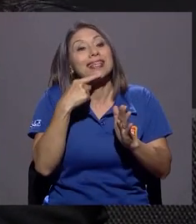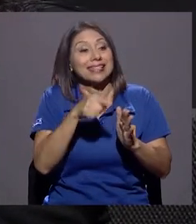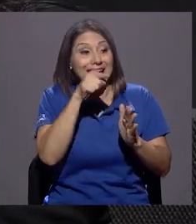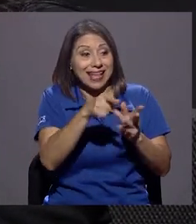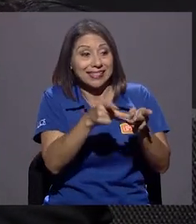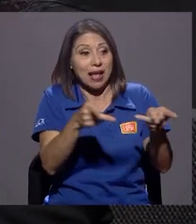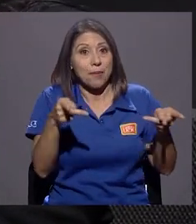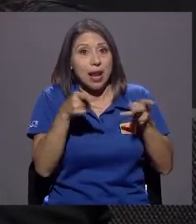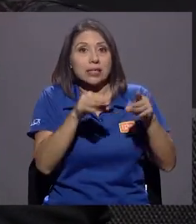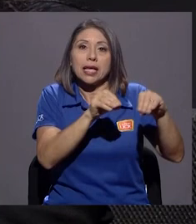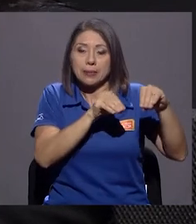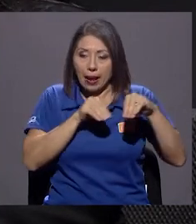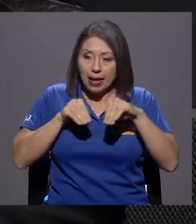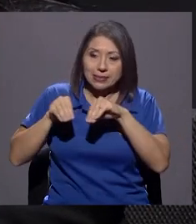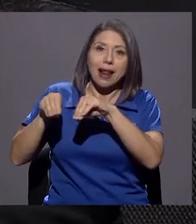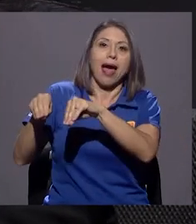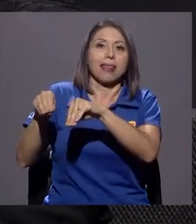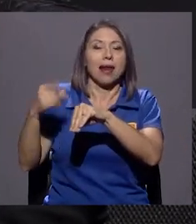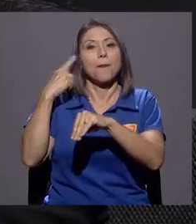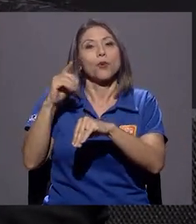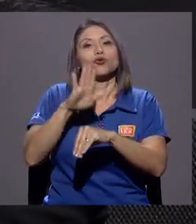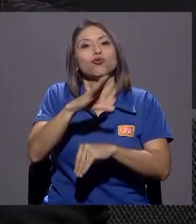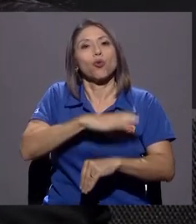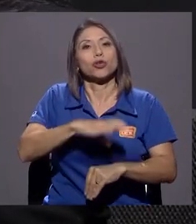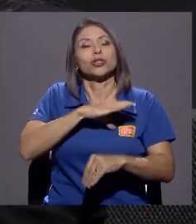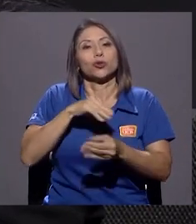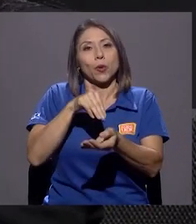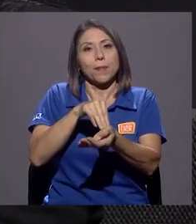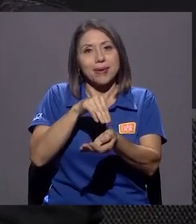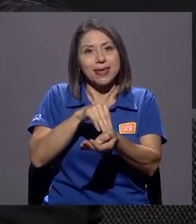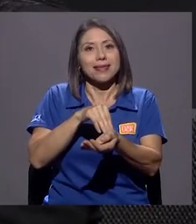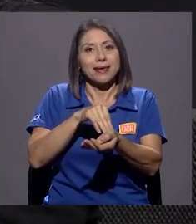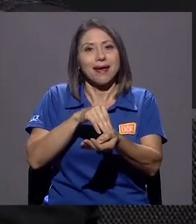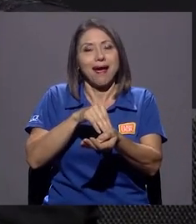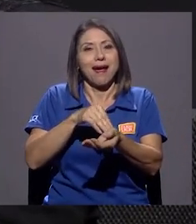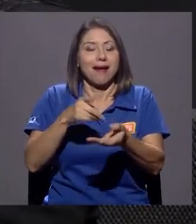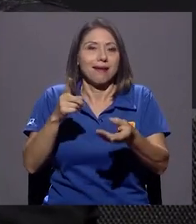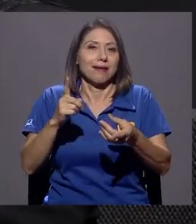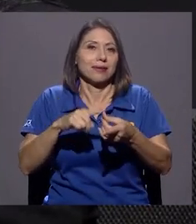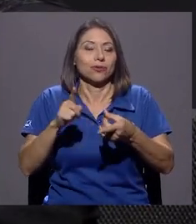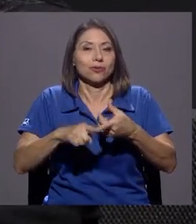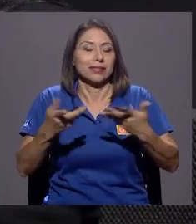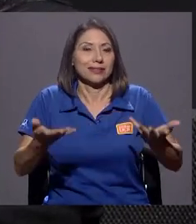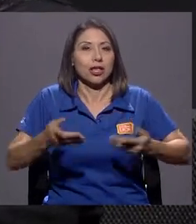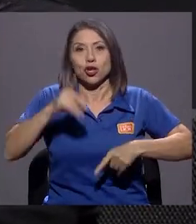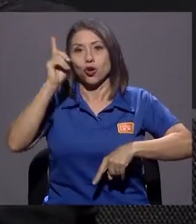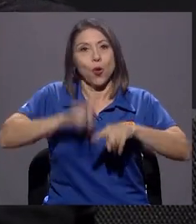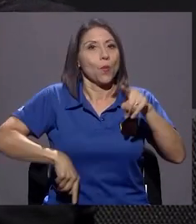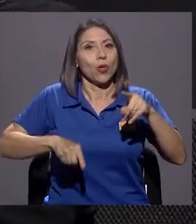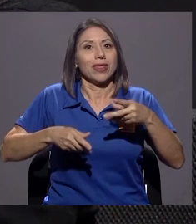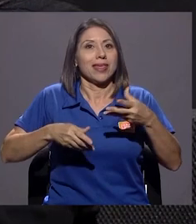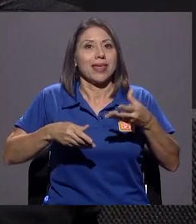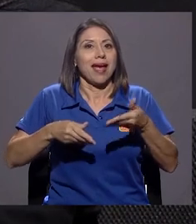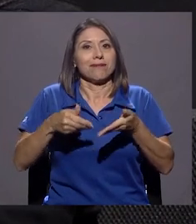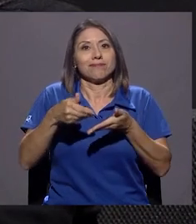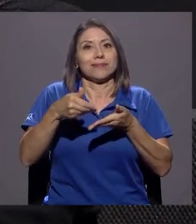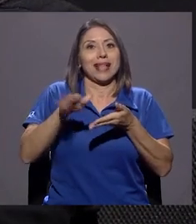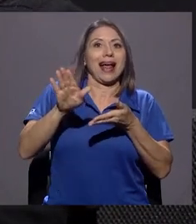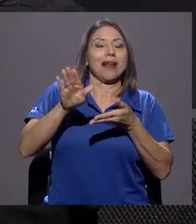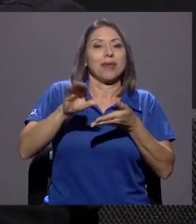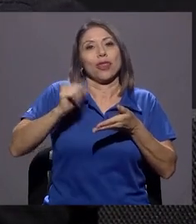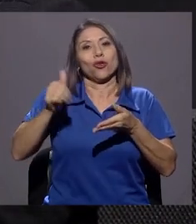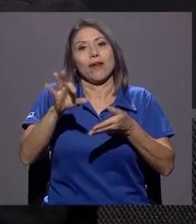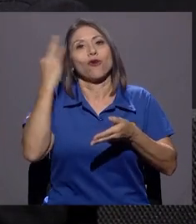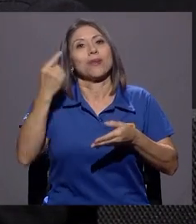este, médica que necesita, de acuerdo con esas funciones, este, de evidentemente no podían quitarme de otra manera que no fuera